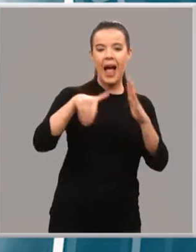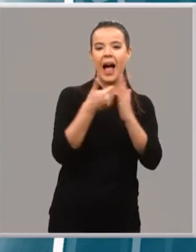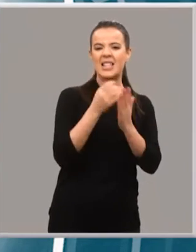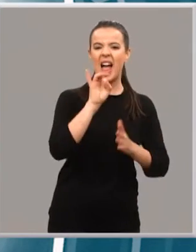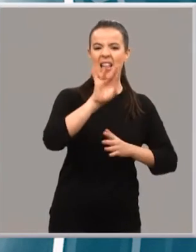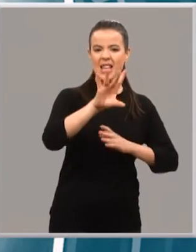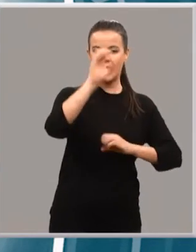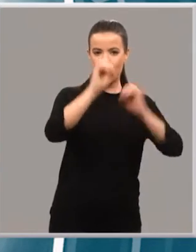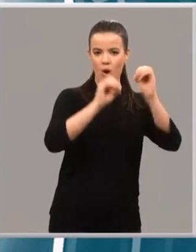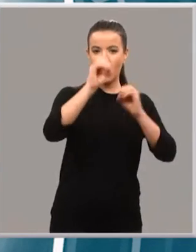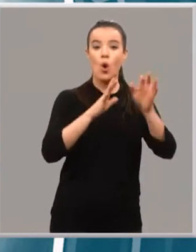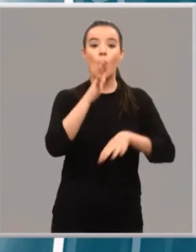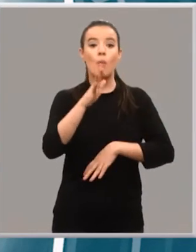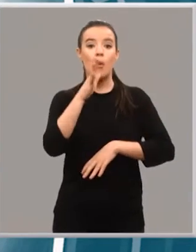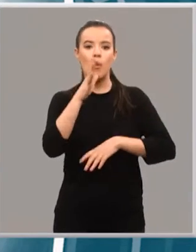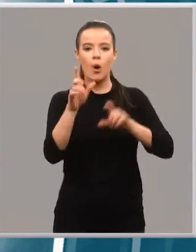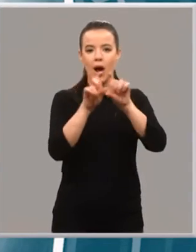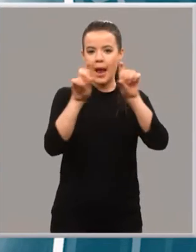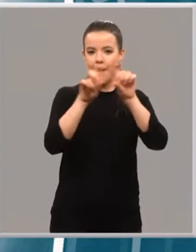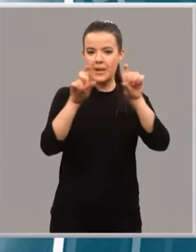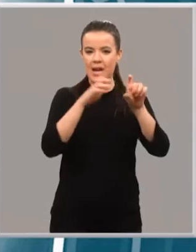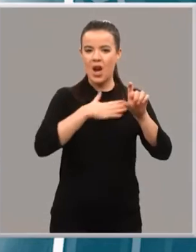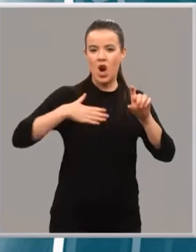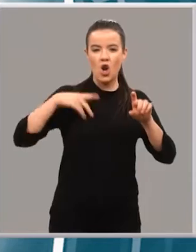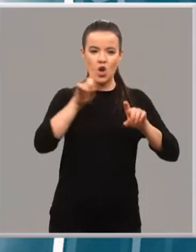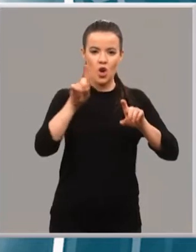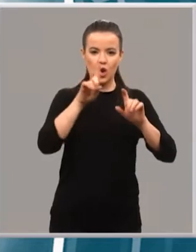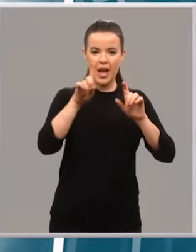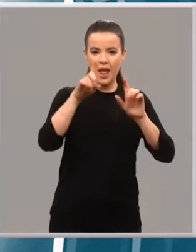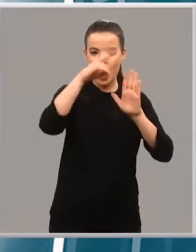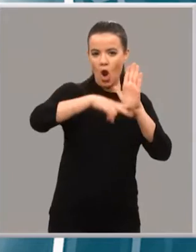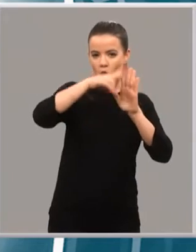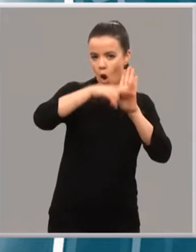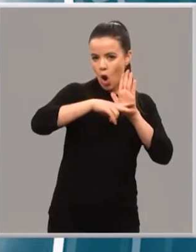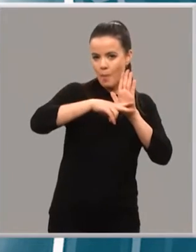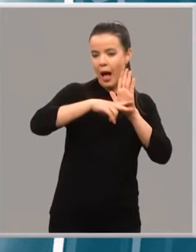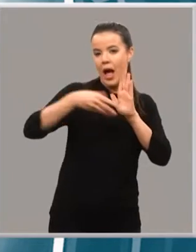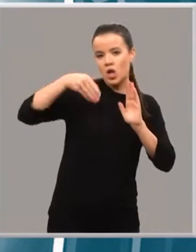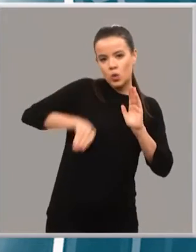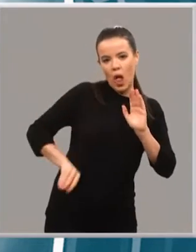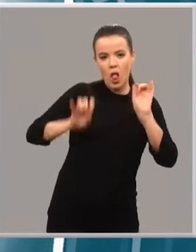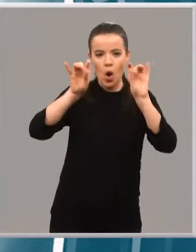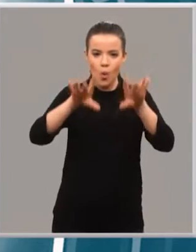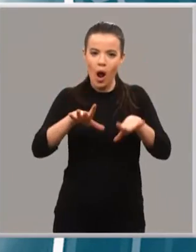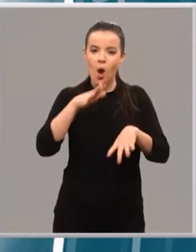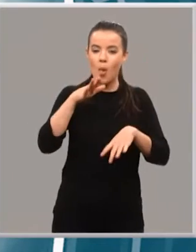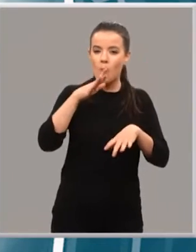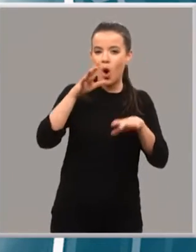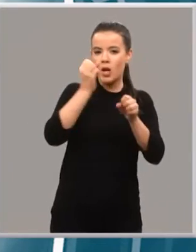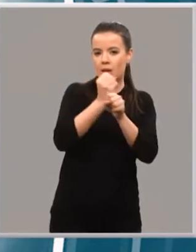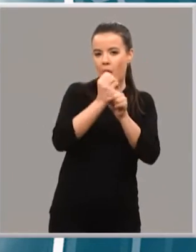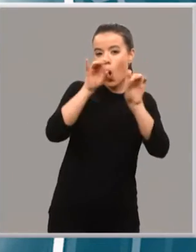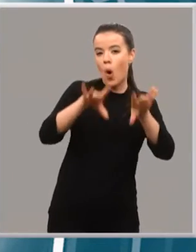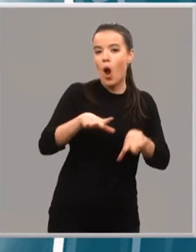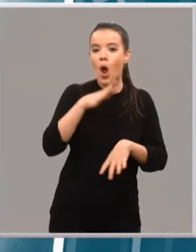que es así por una razón. Las empresas son reticentes a aplicar la regla básica de igual salario por igual trabajo. Le supone, dicen,